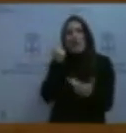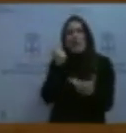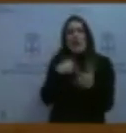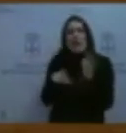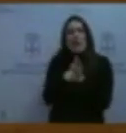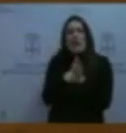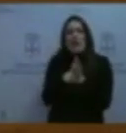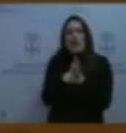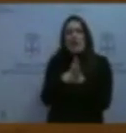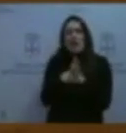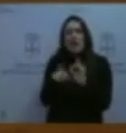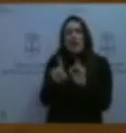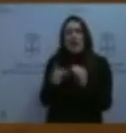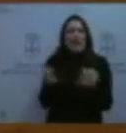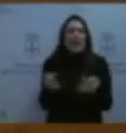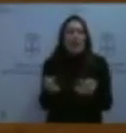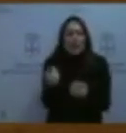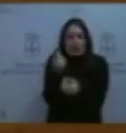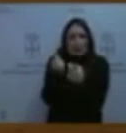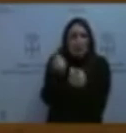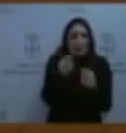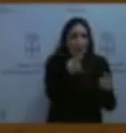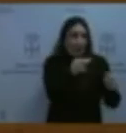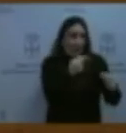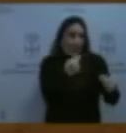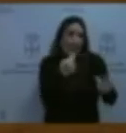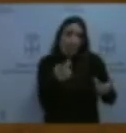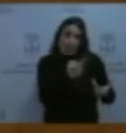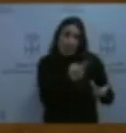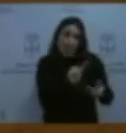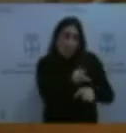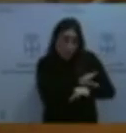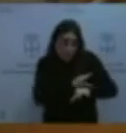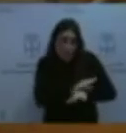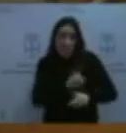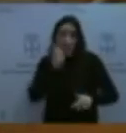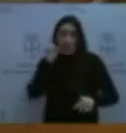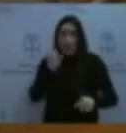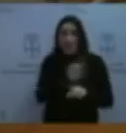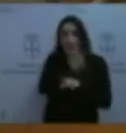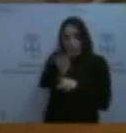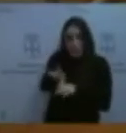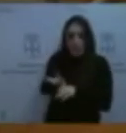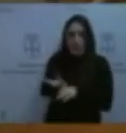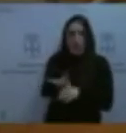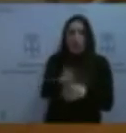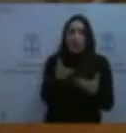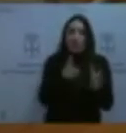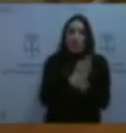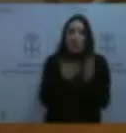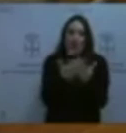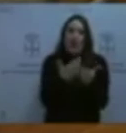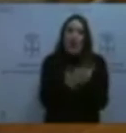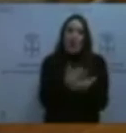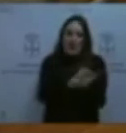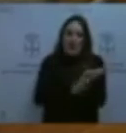increíble, es increíble. Usted me mira con esa cara, pero se comunicaron desde la Consejería de Educación por e-mail, por lo tanto, hay registro escrito de lo que